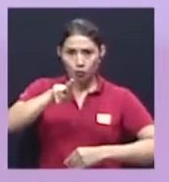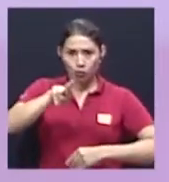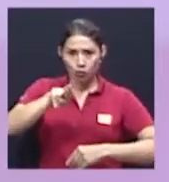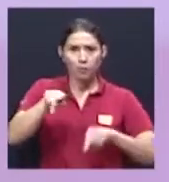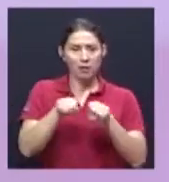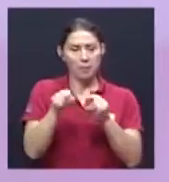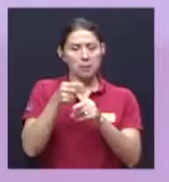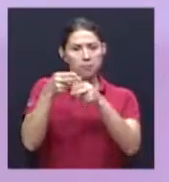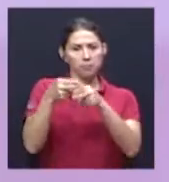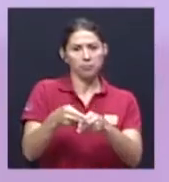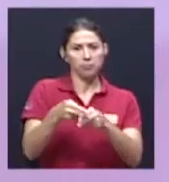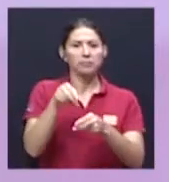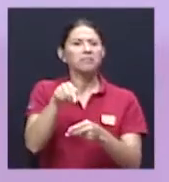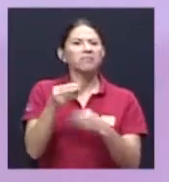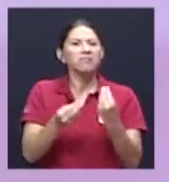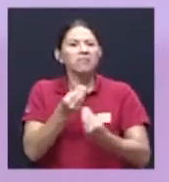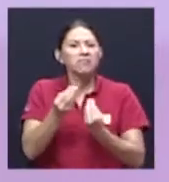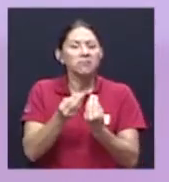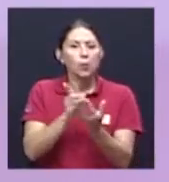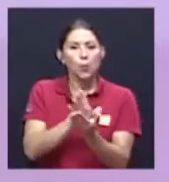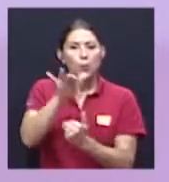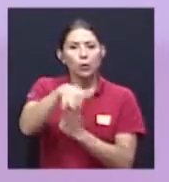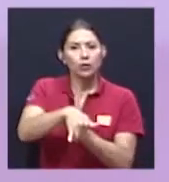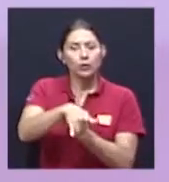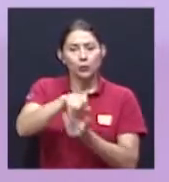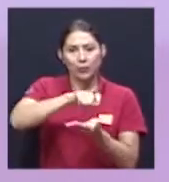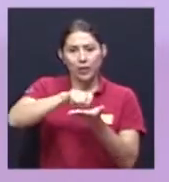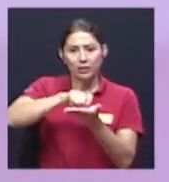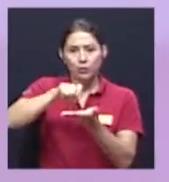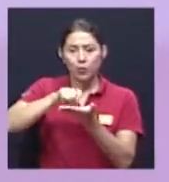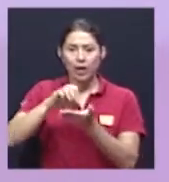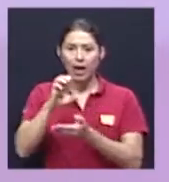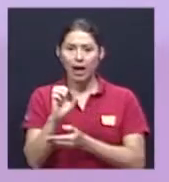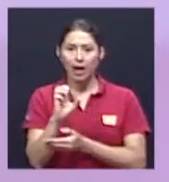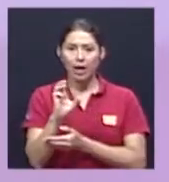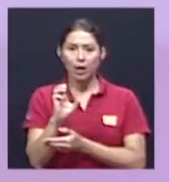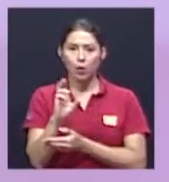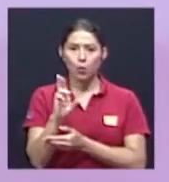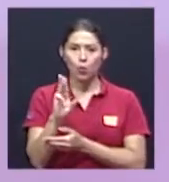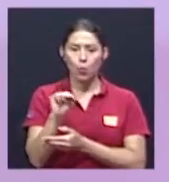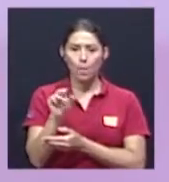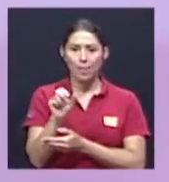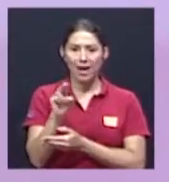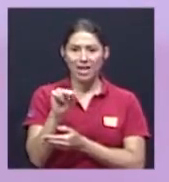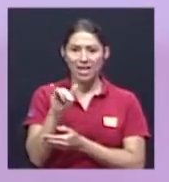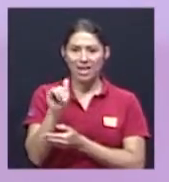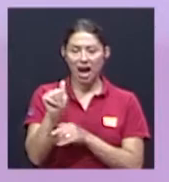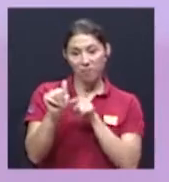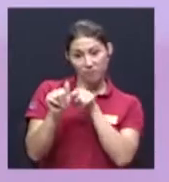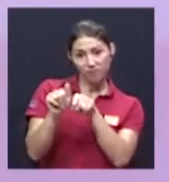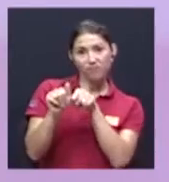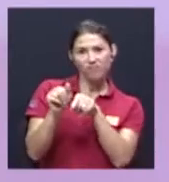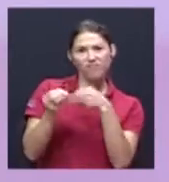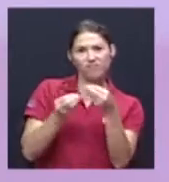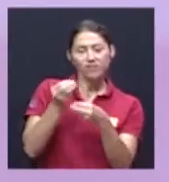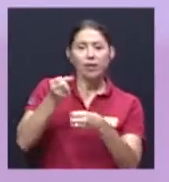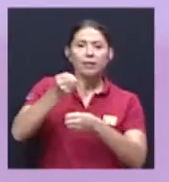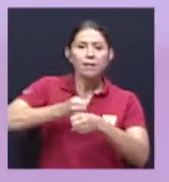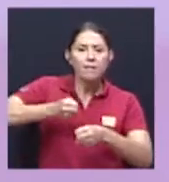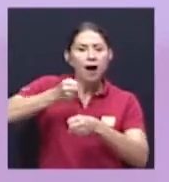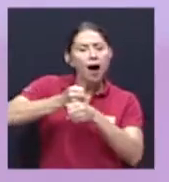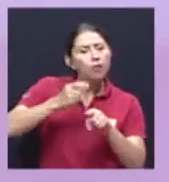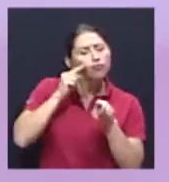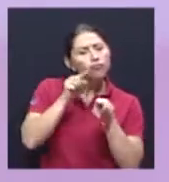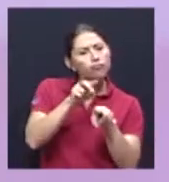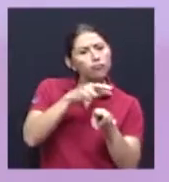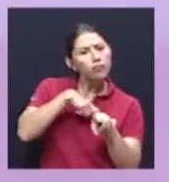es un proyecto de la Escuela Coménica. La Escuela Coménica viene trabajando los cambios sobre la religión,